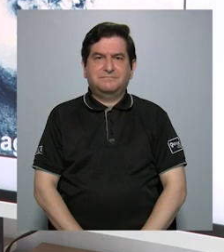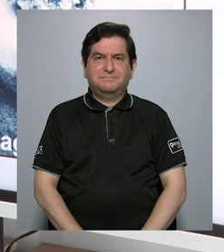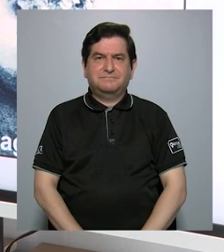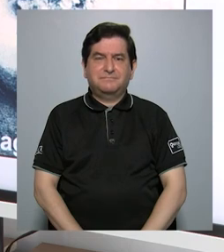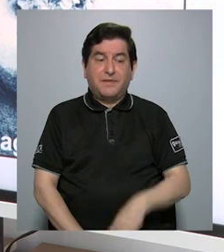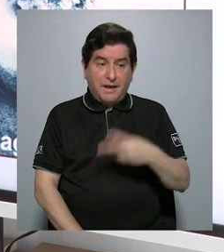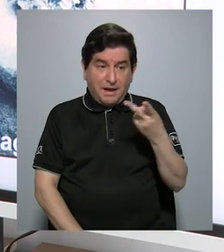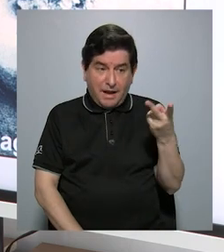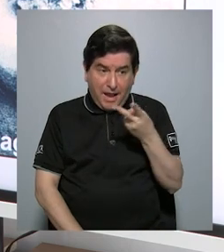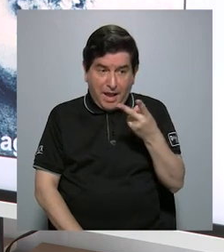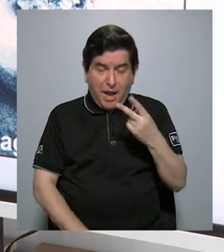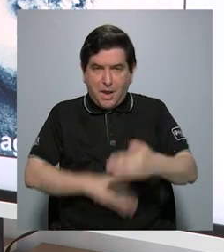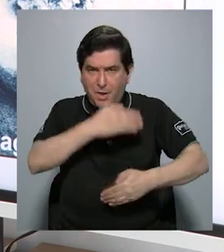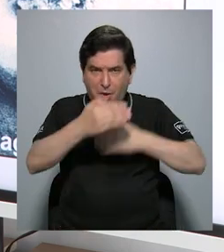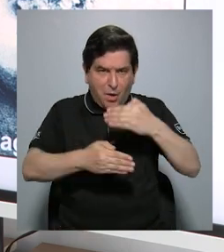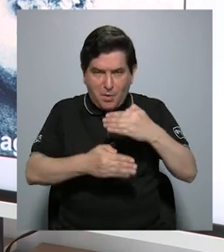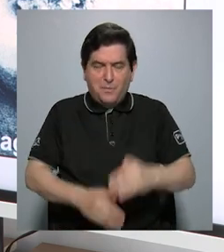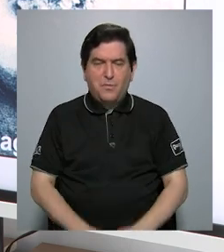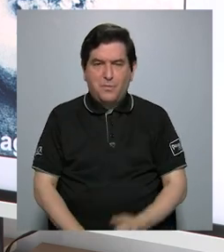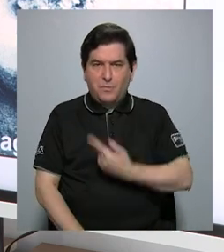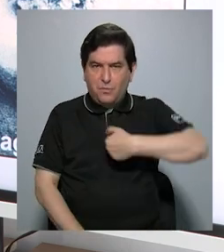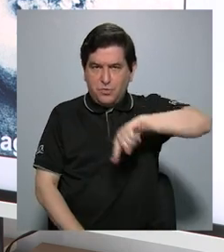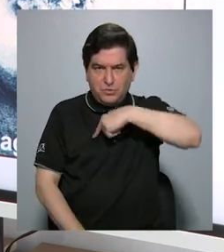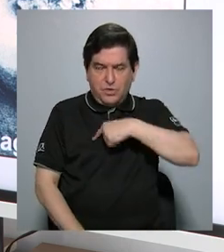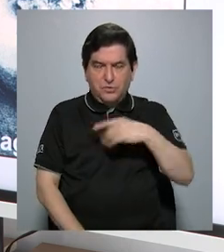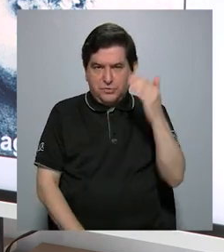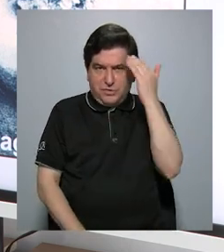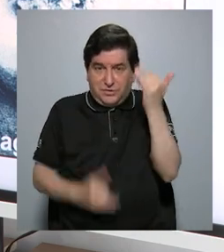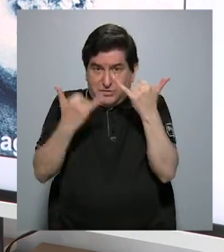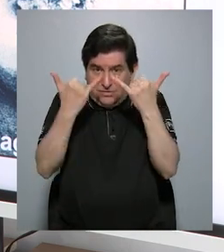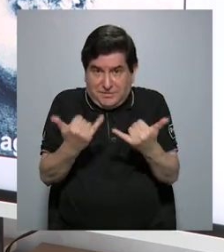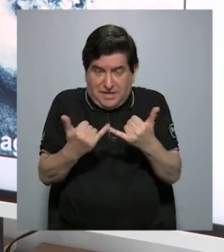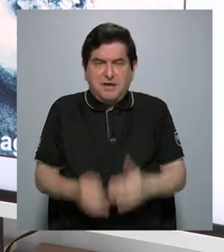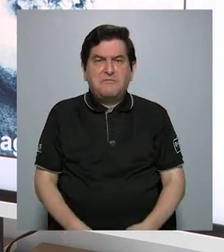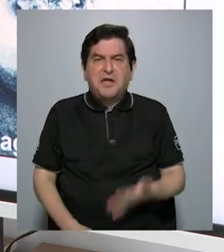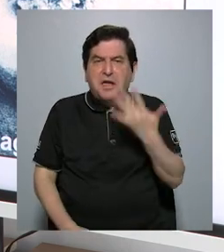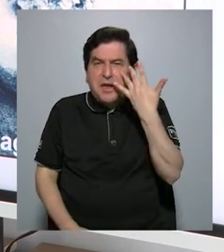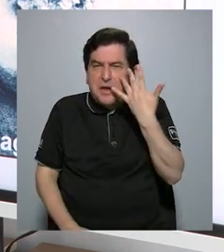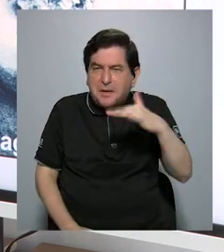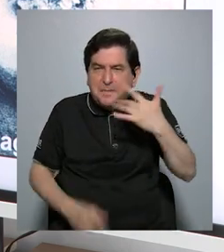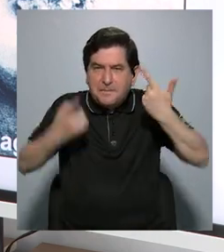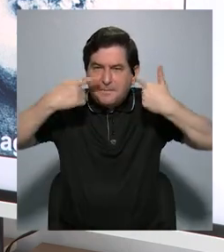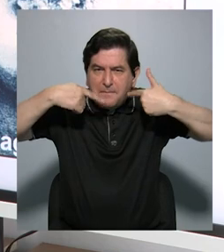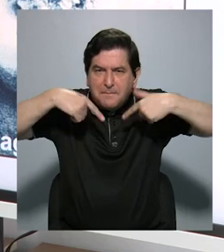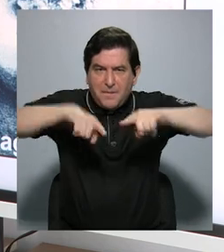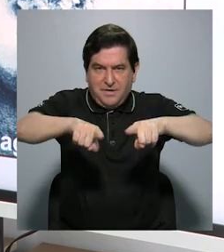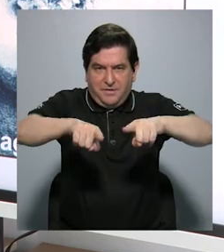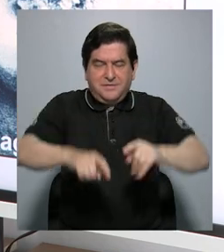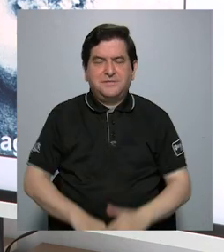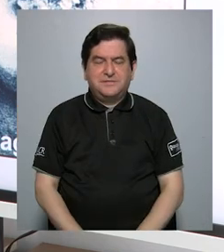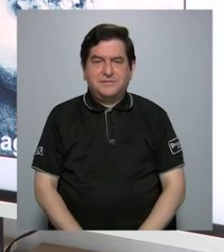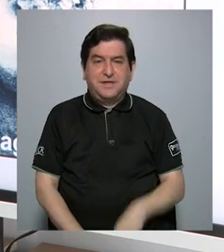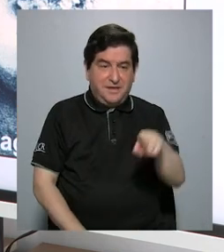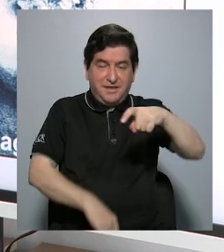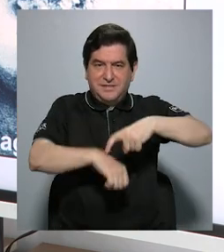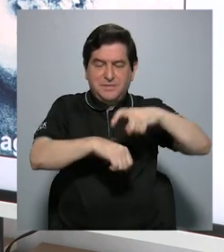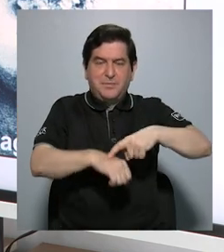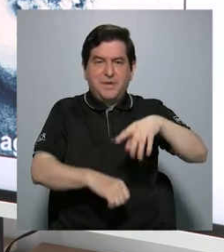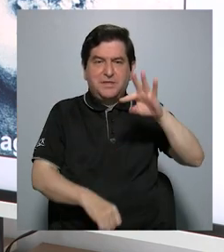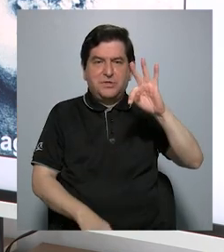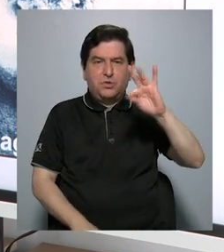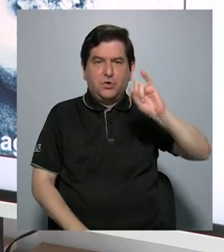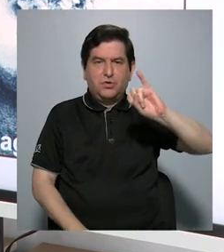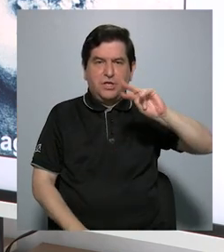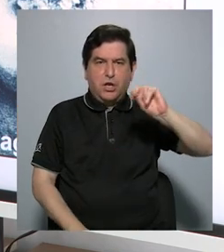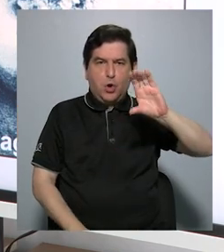Ambos procesos de momento, de lo que tenemos hasta ahora, parece que iban en paralelo. Tinoco en ese momento, recordemos